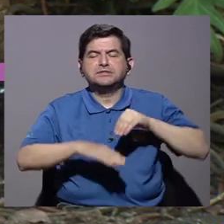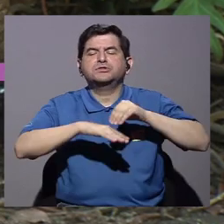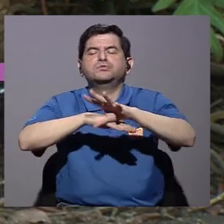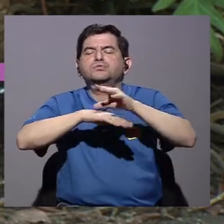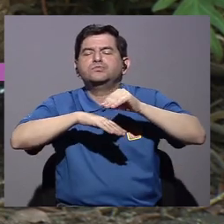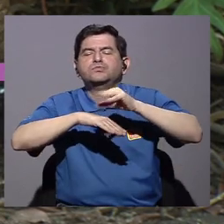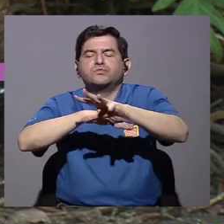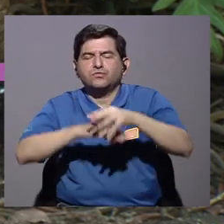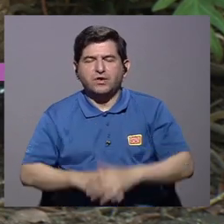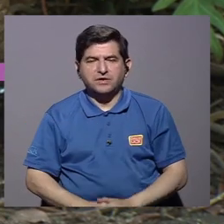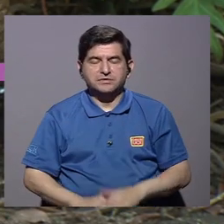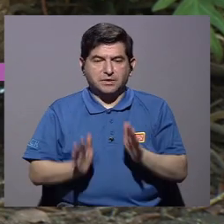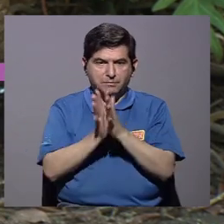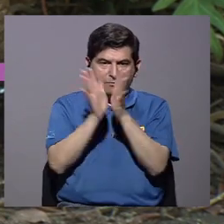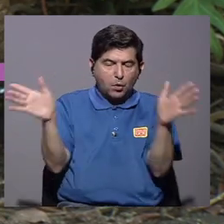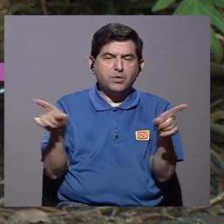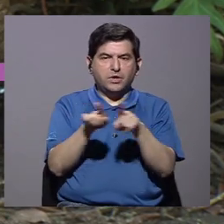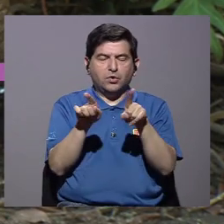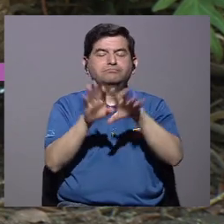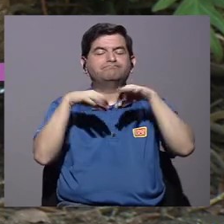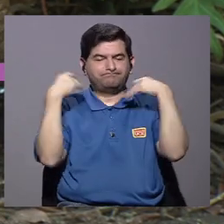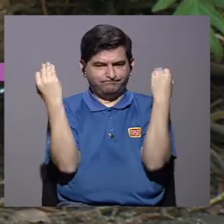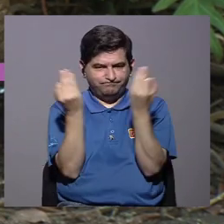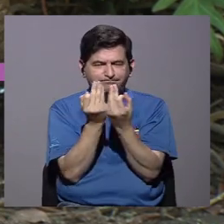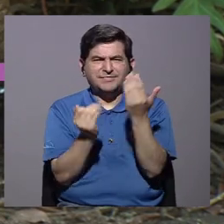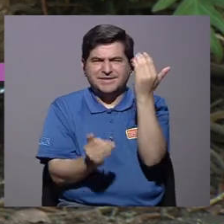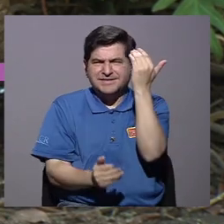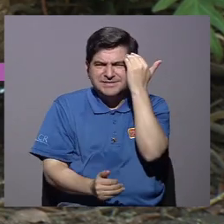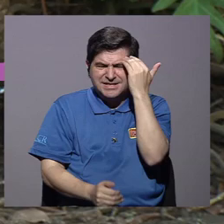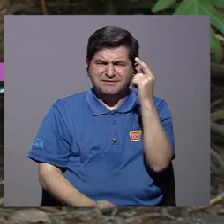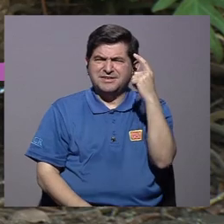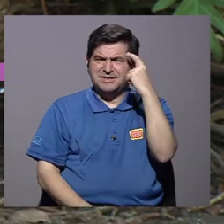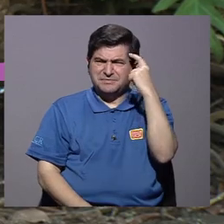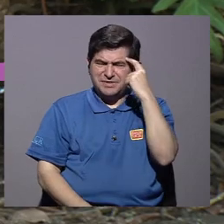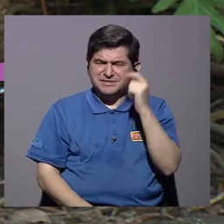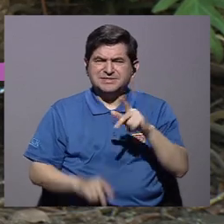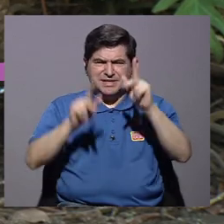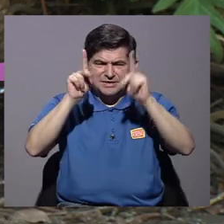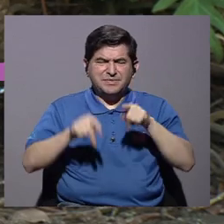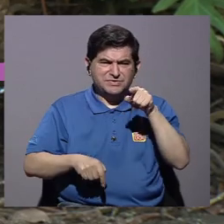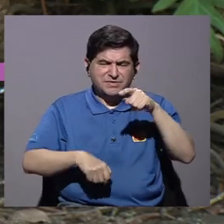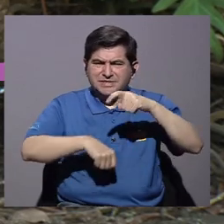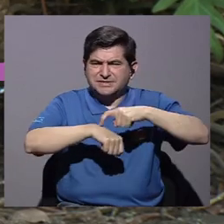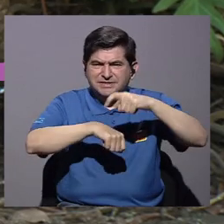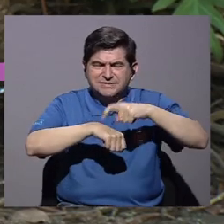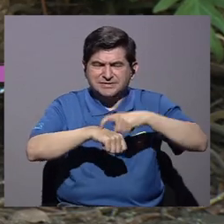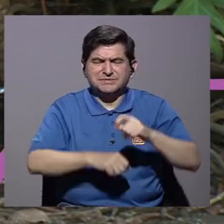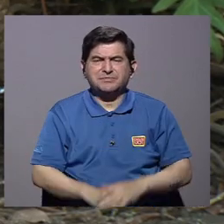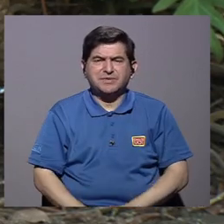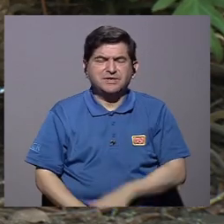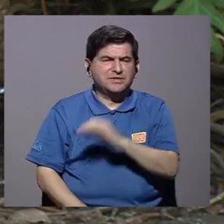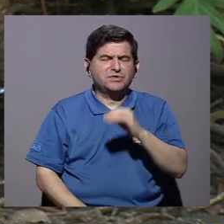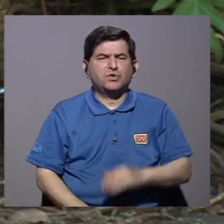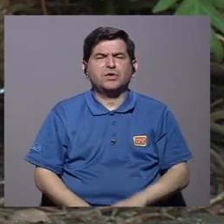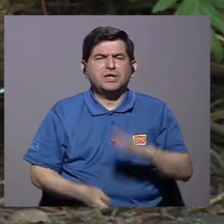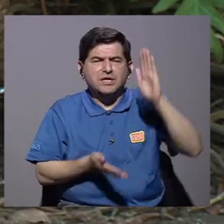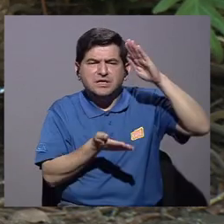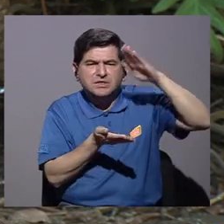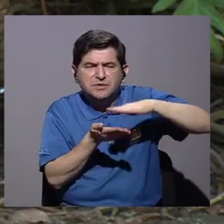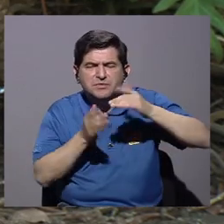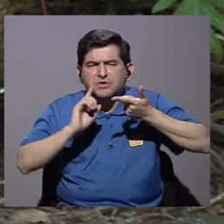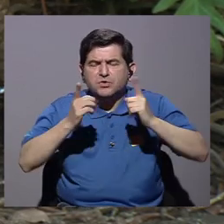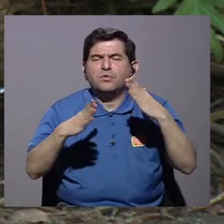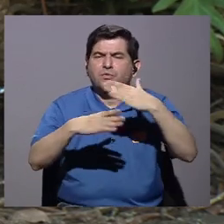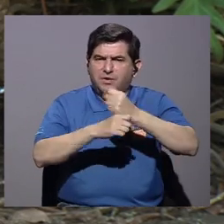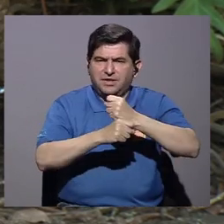consecuencias tanto a nivel público como familiar. Conozcamos qué pensaban los entrevistados acerca de esto y qué recortes habían